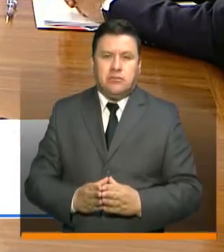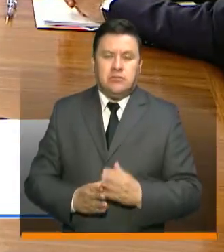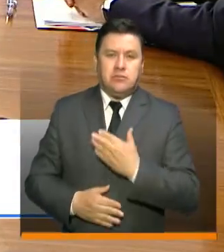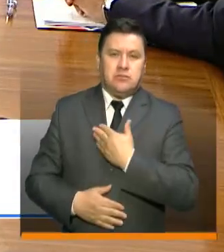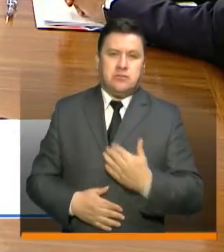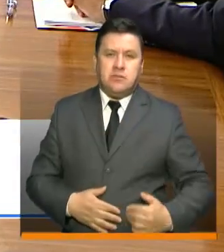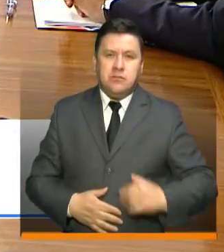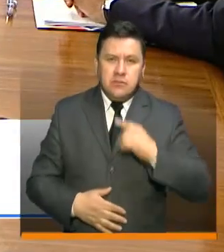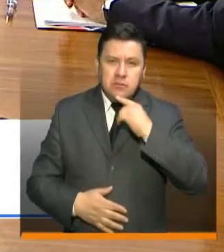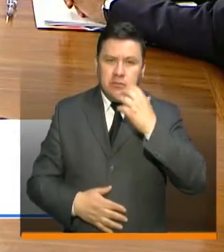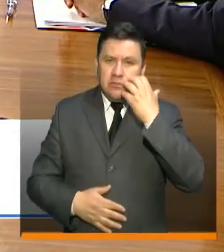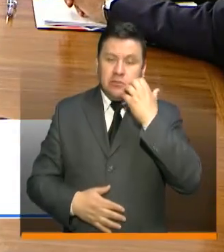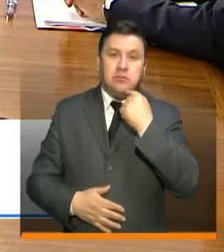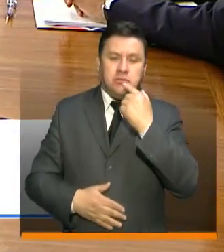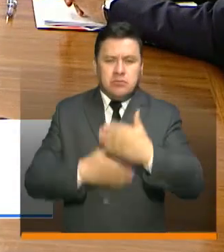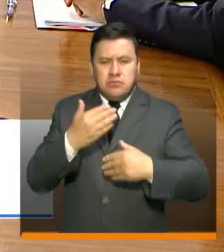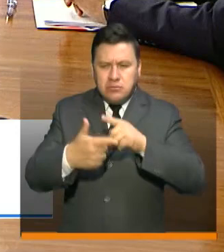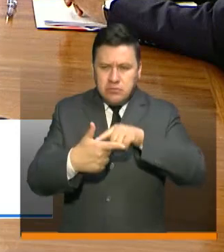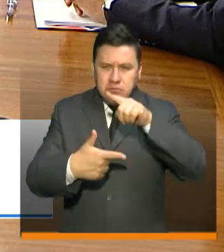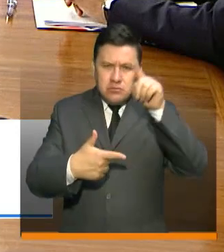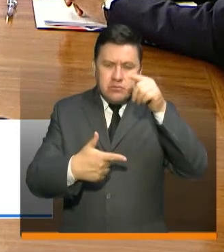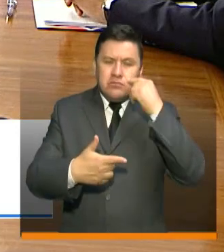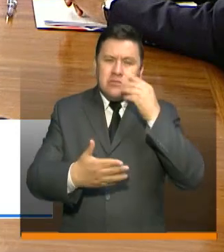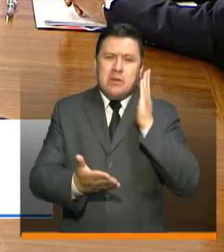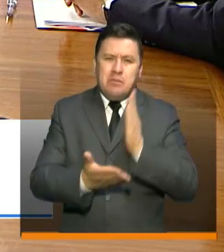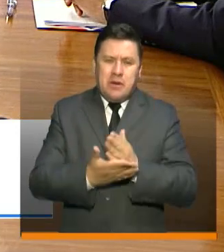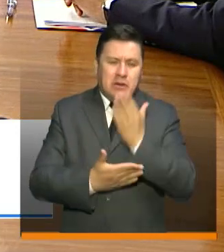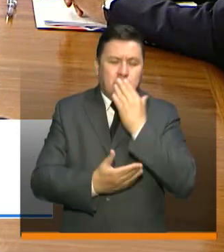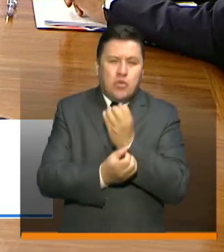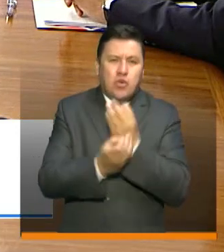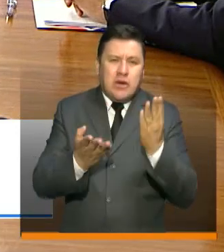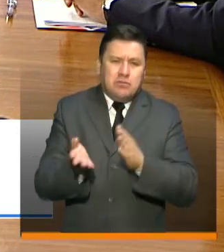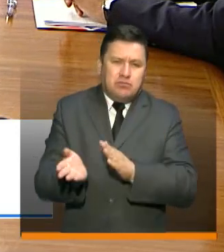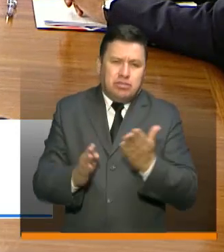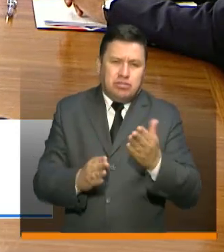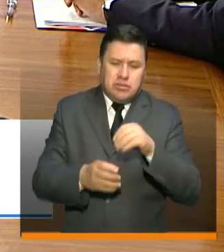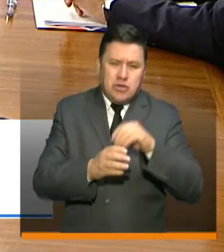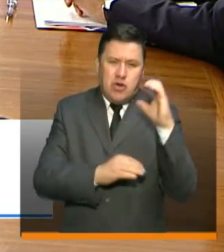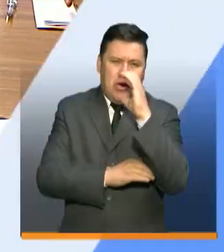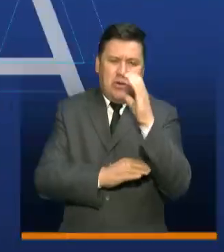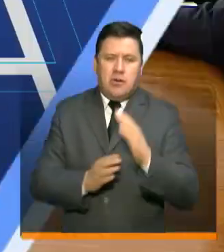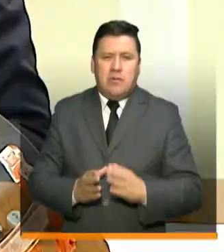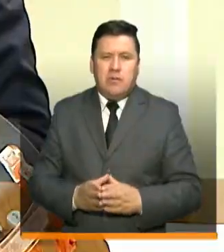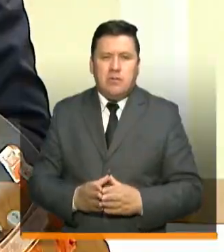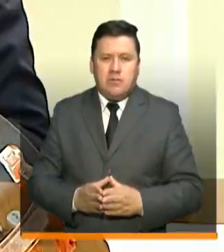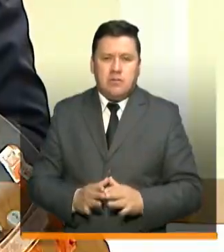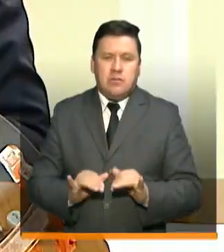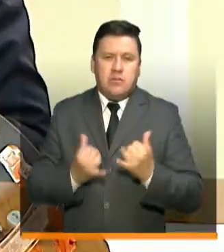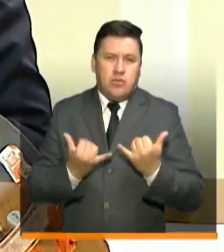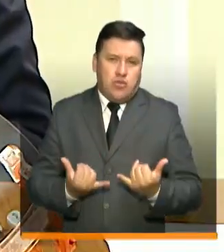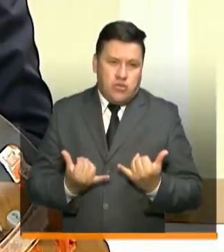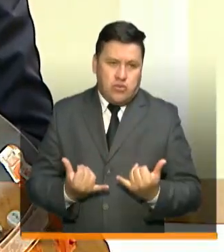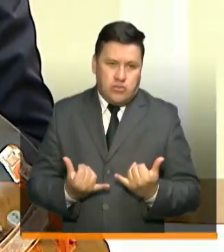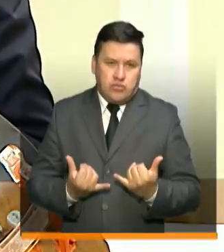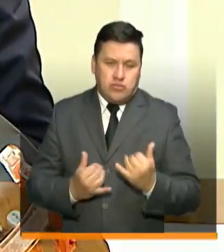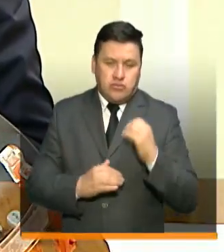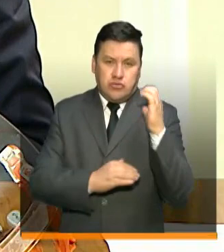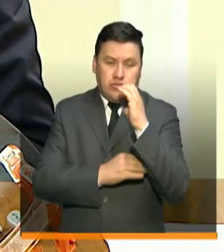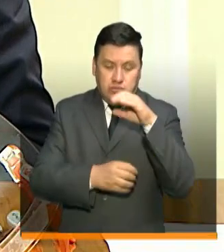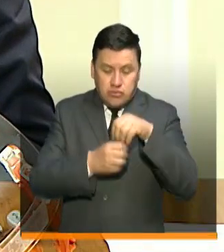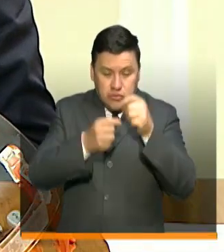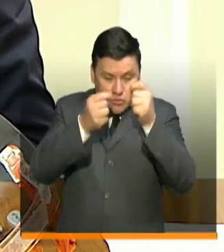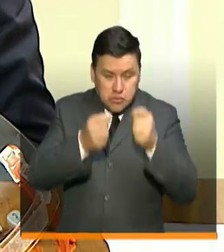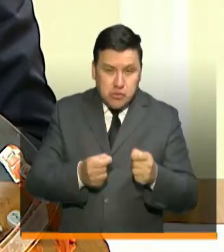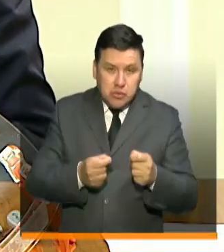Presidente Iván Duque da balance de nuevos casos de COVID-19 en el país. Hoy en el país se